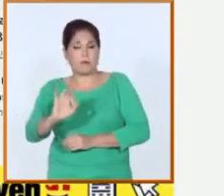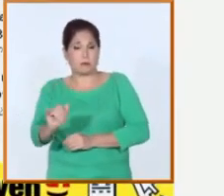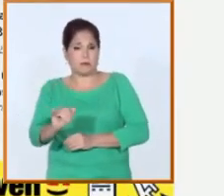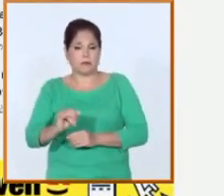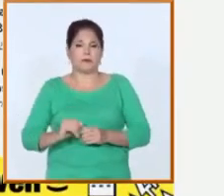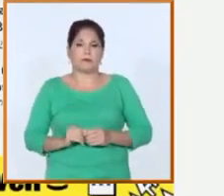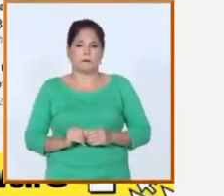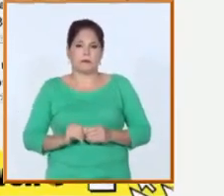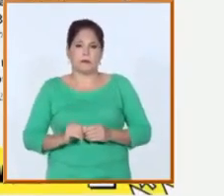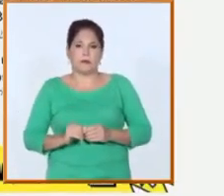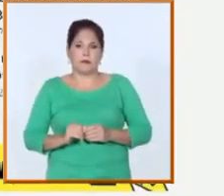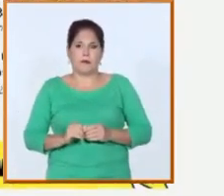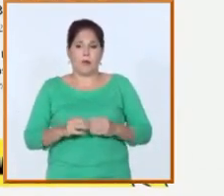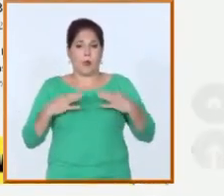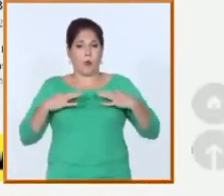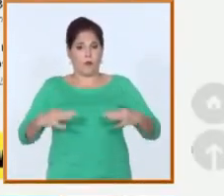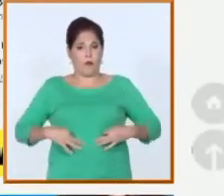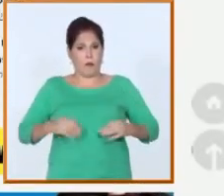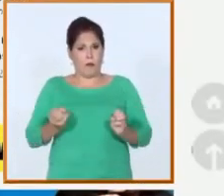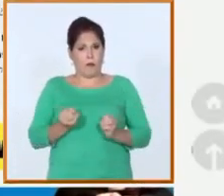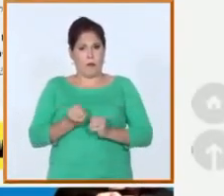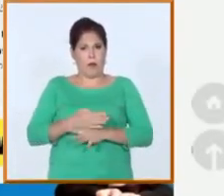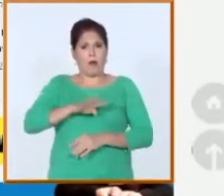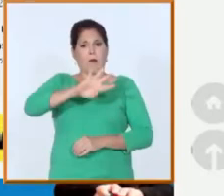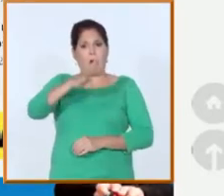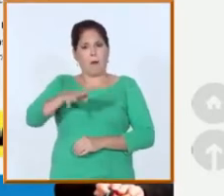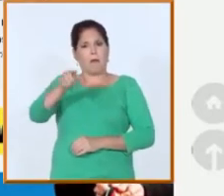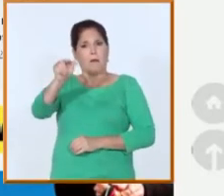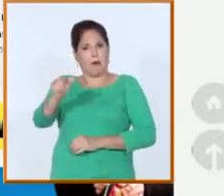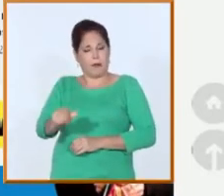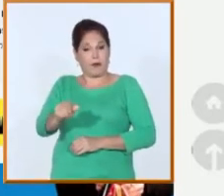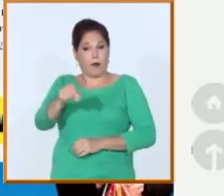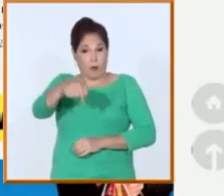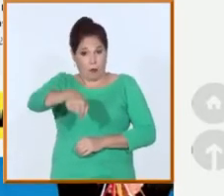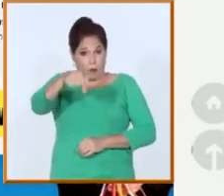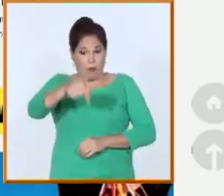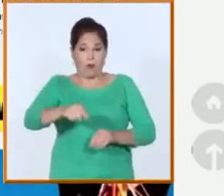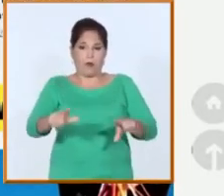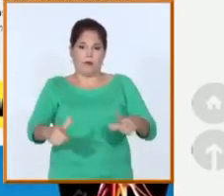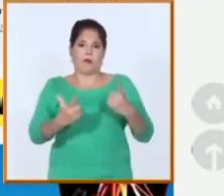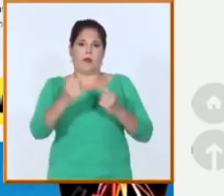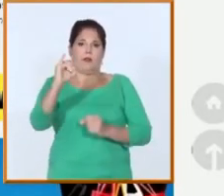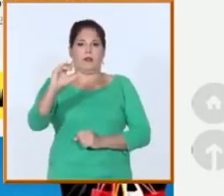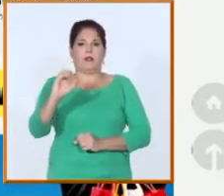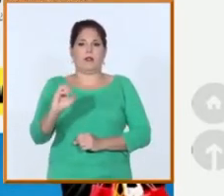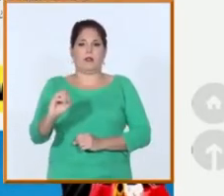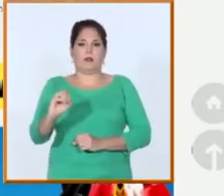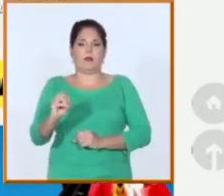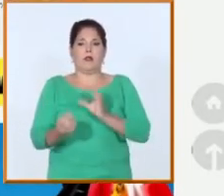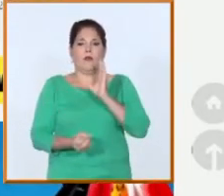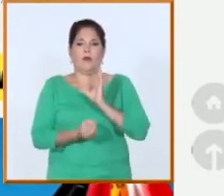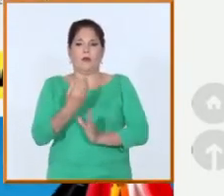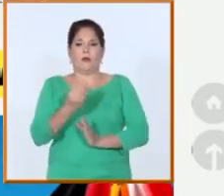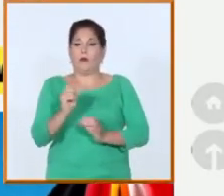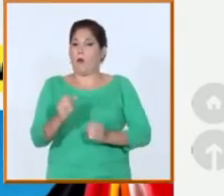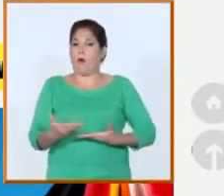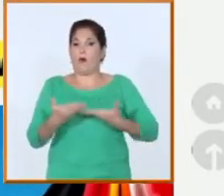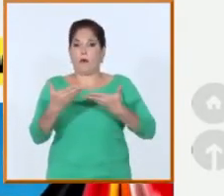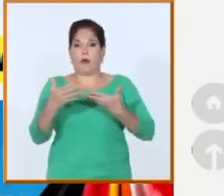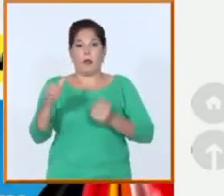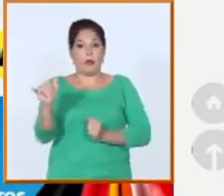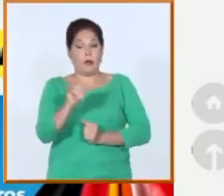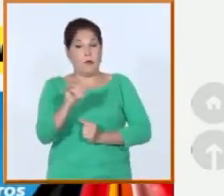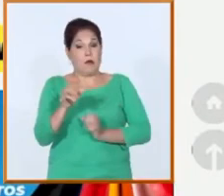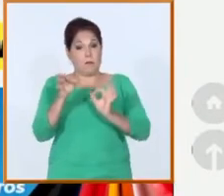náutica. La Marina de Guerra Revolucionaria se celebra su 60 aniversario, nuestro homenaje también desde